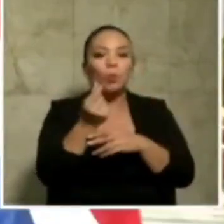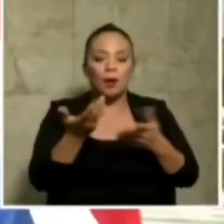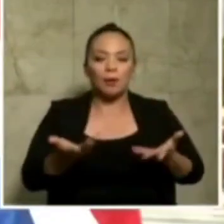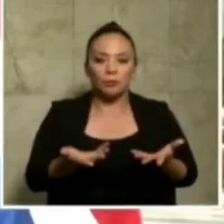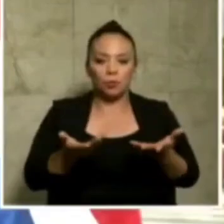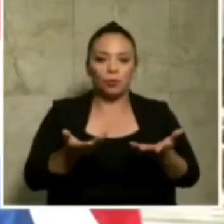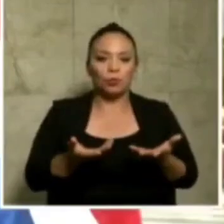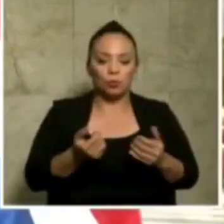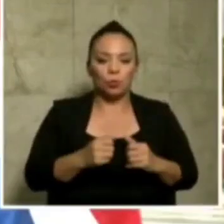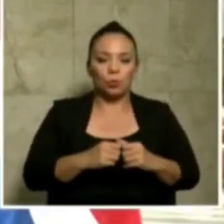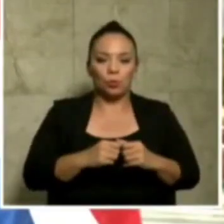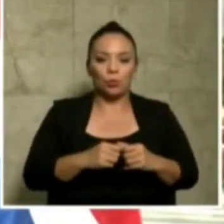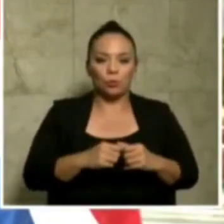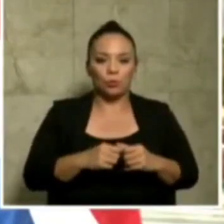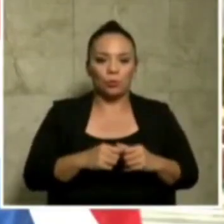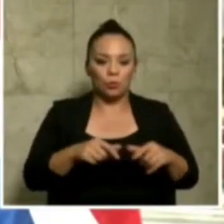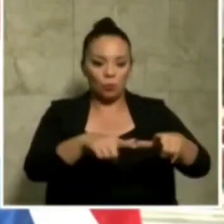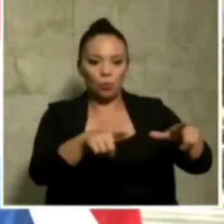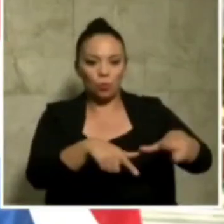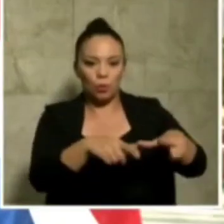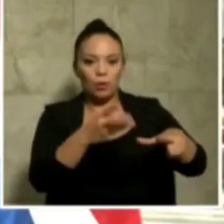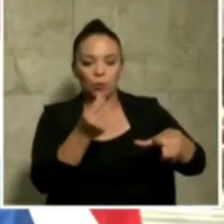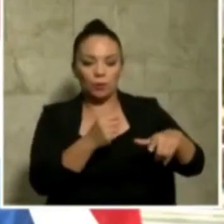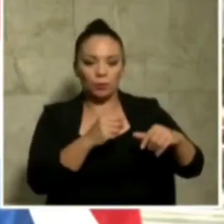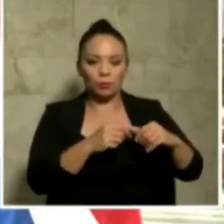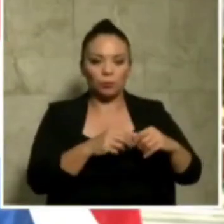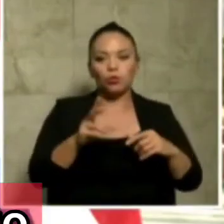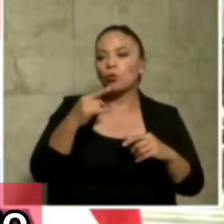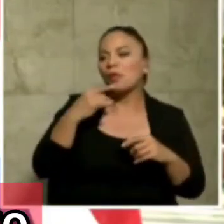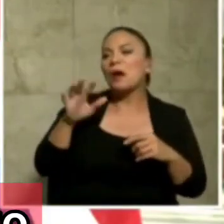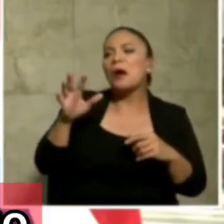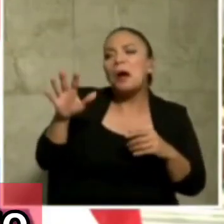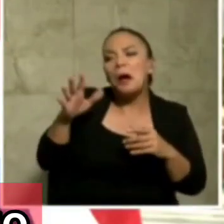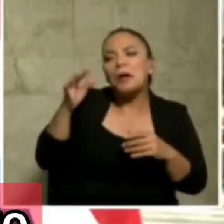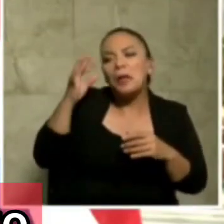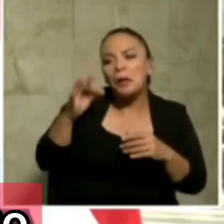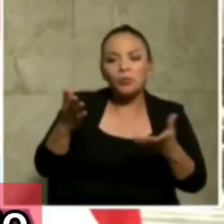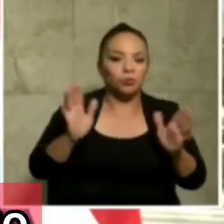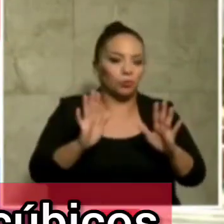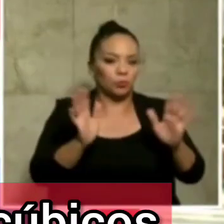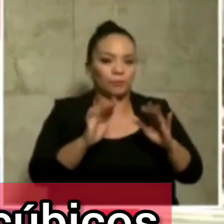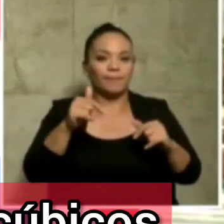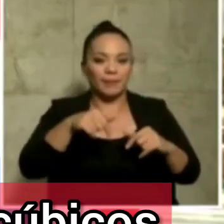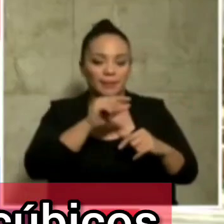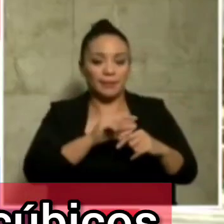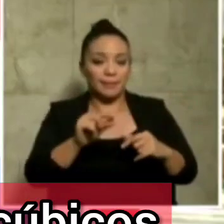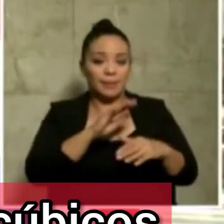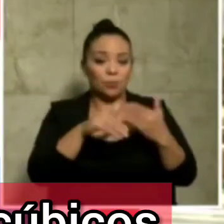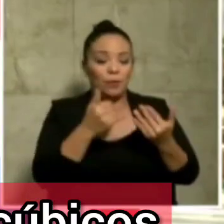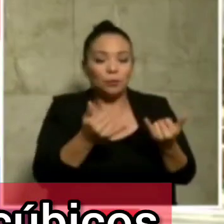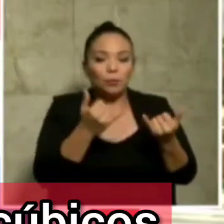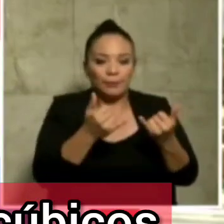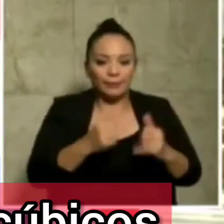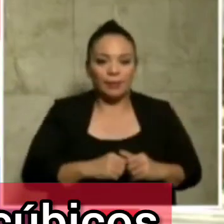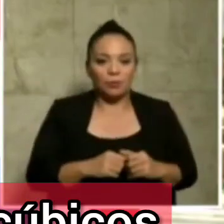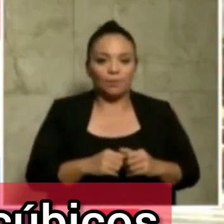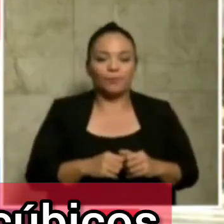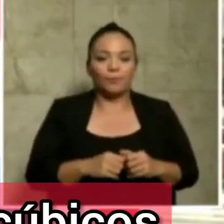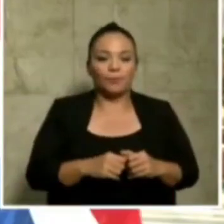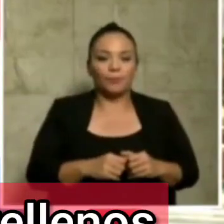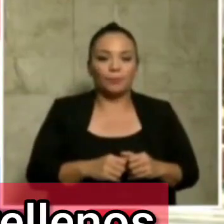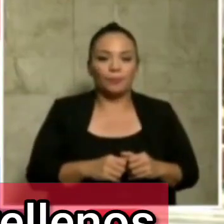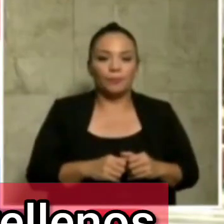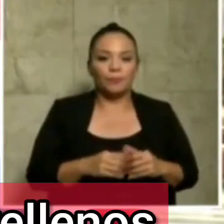un relleno y que no nos digan así, calculamos que no. Ahora, toda esta semana, por cierto, están actualizando todos estos metros